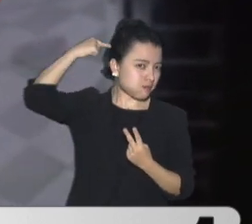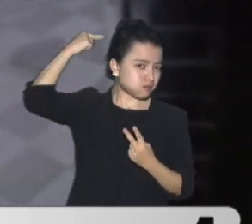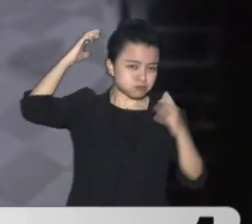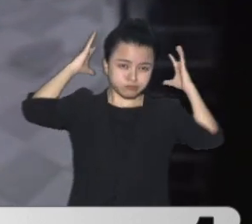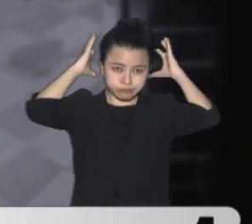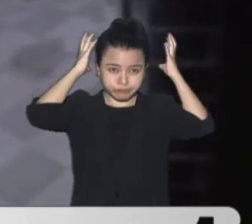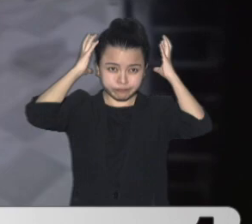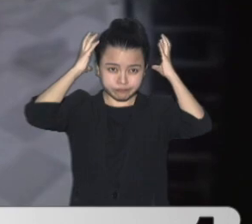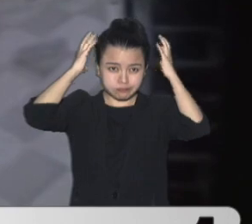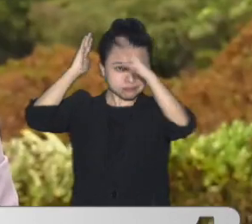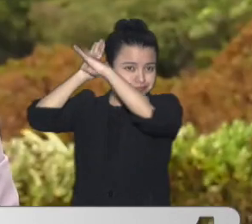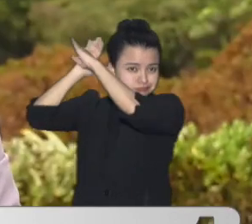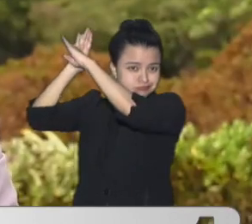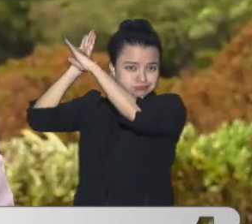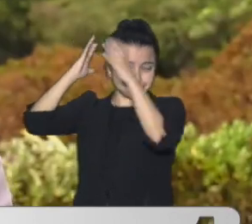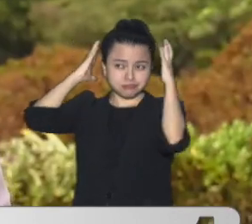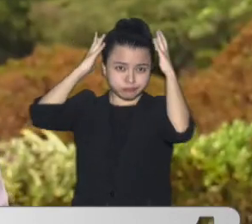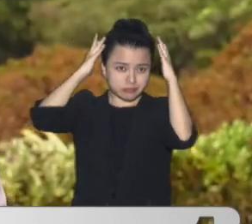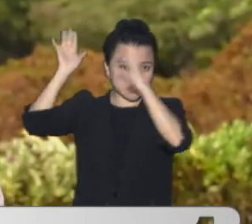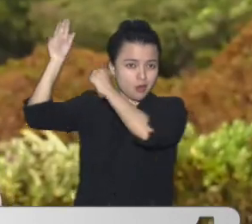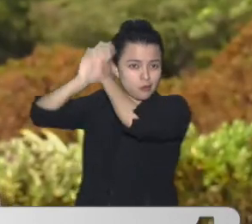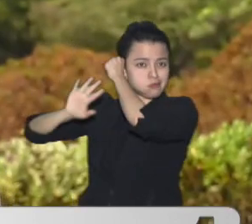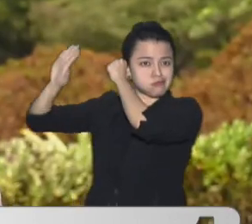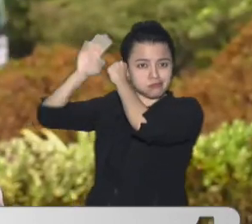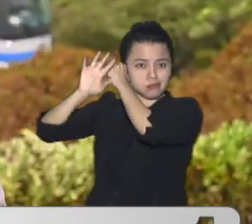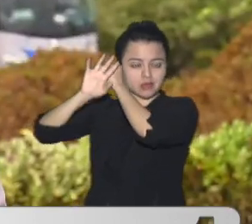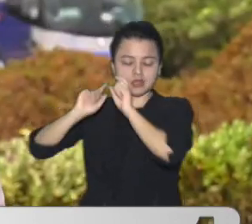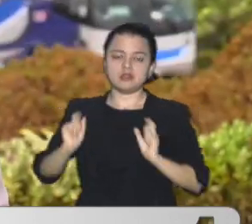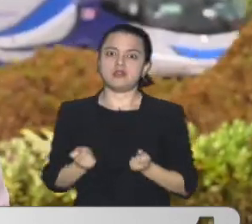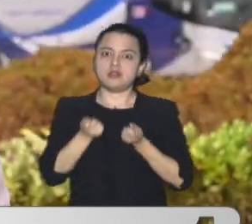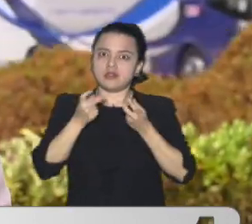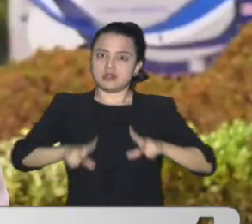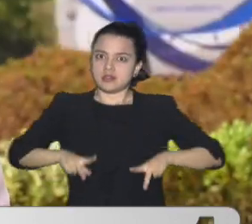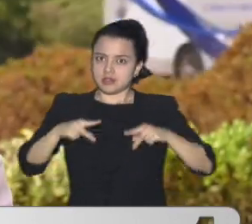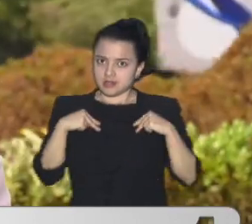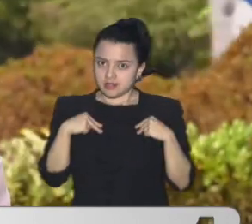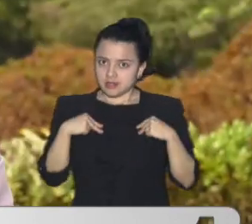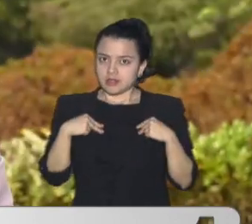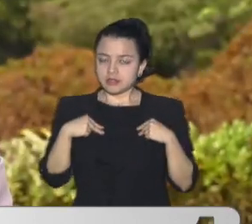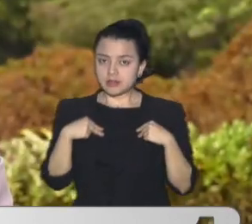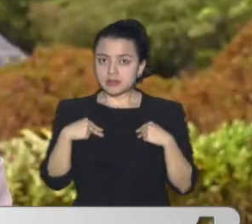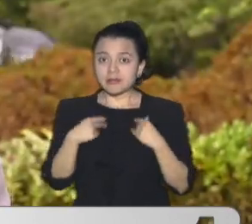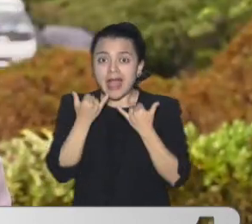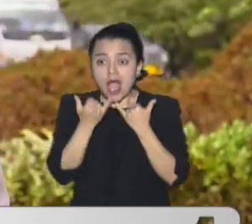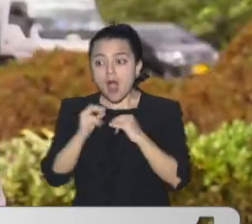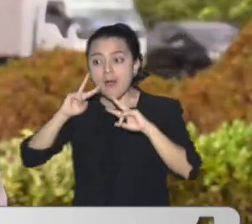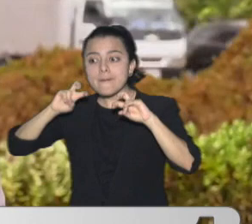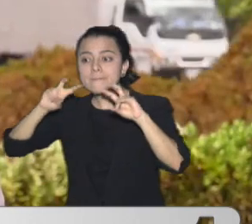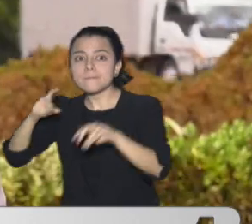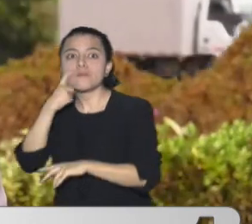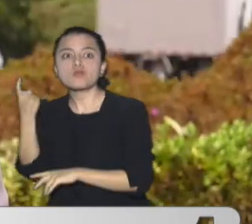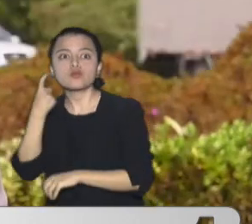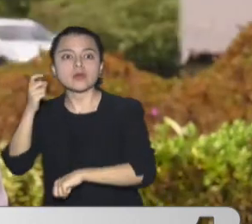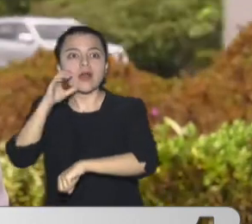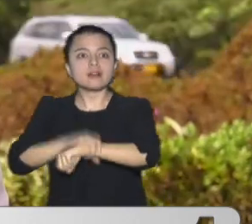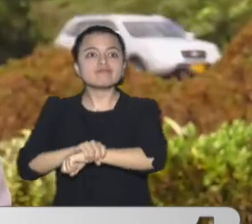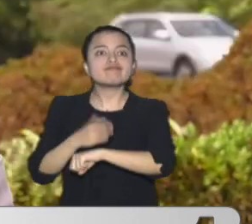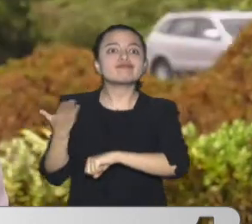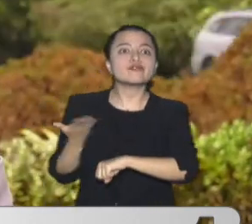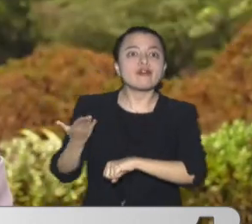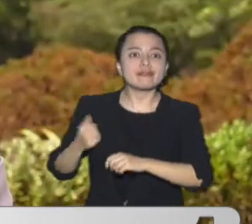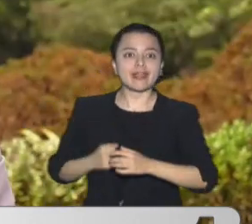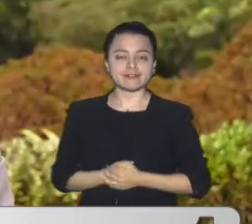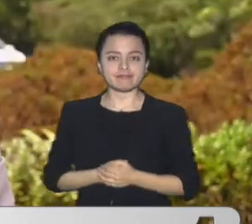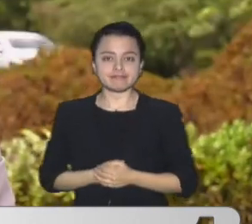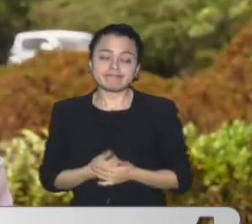Que le salvó La vida Hasta el momento El responsable De este acto No ha sido Capturado Y la policía Pues no ha dado Con este